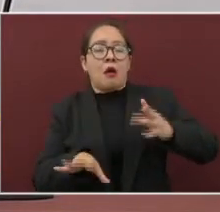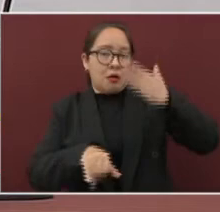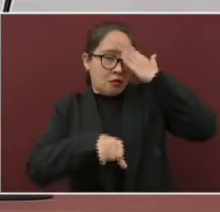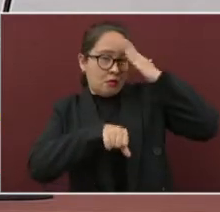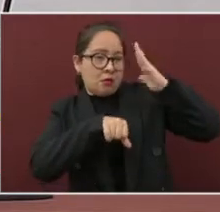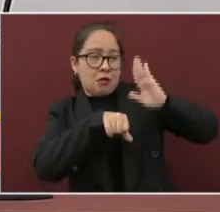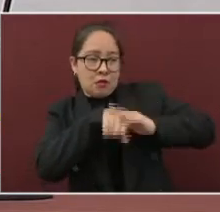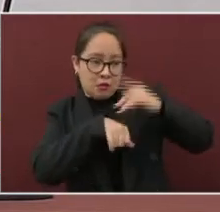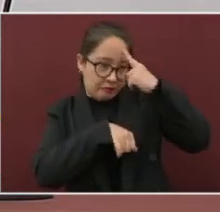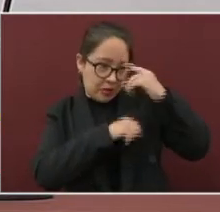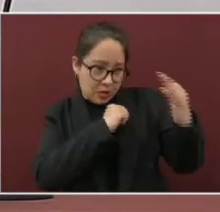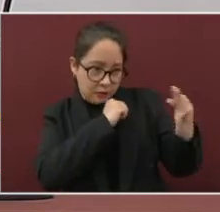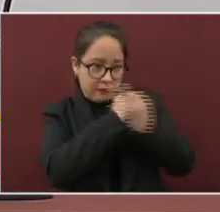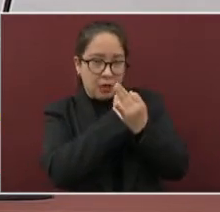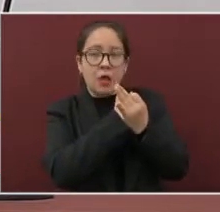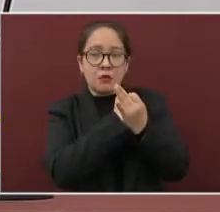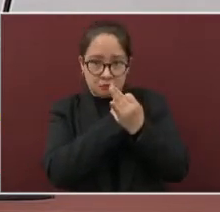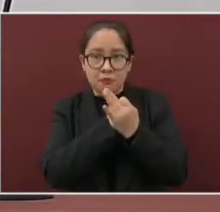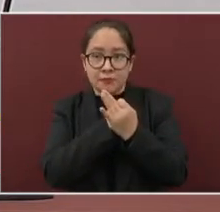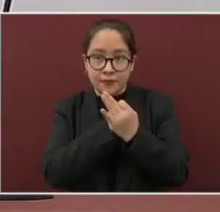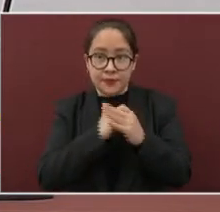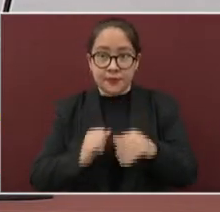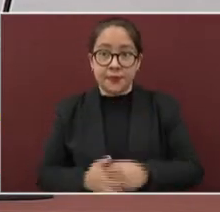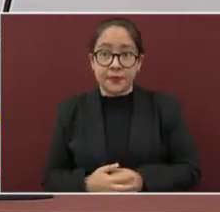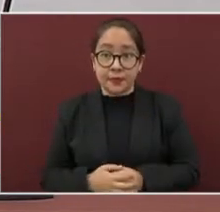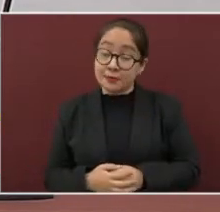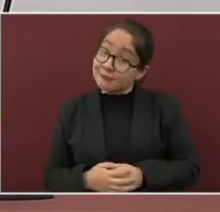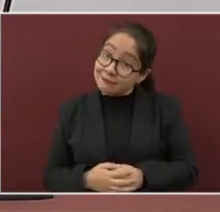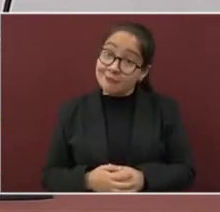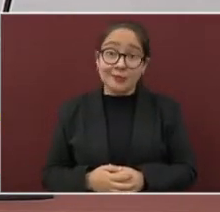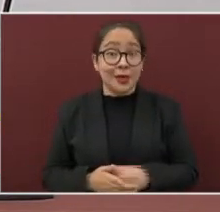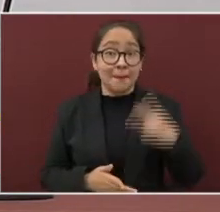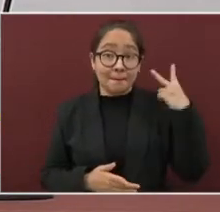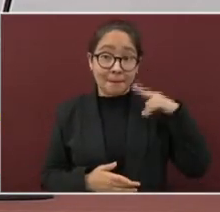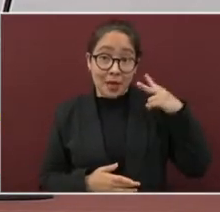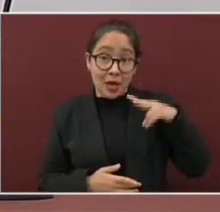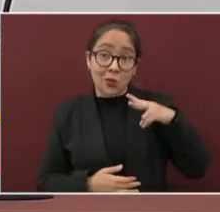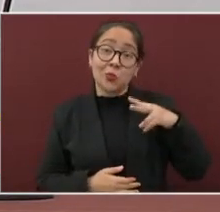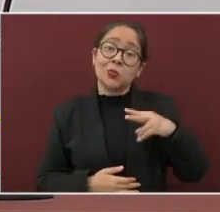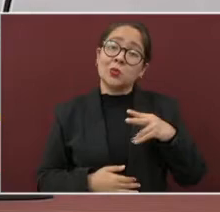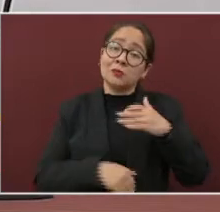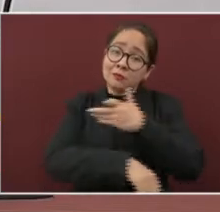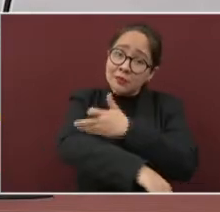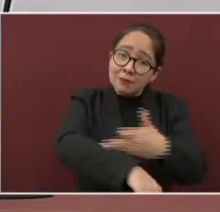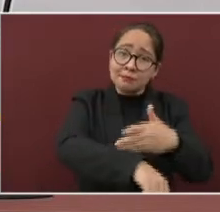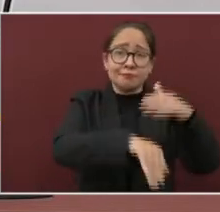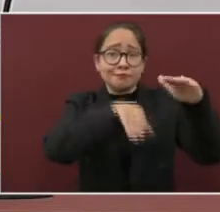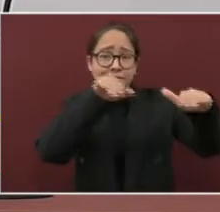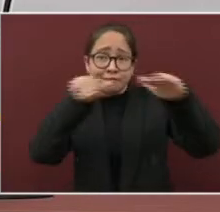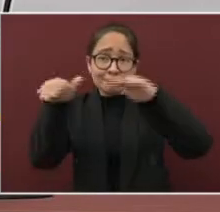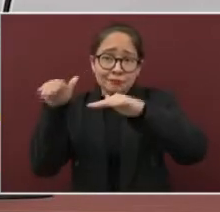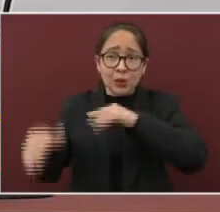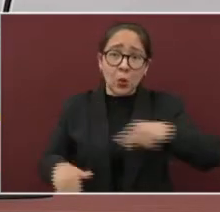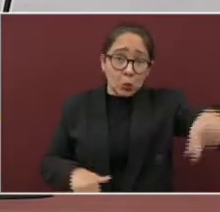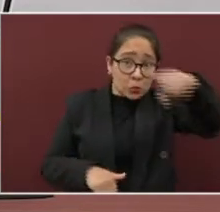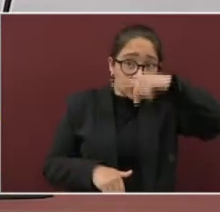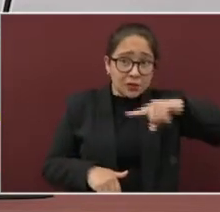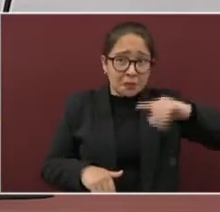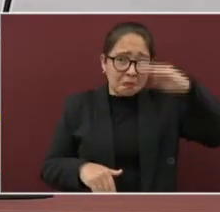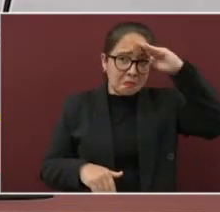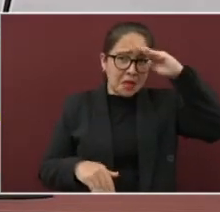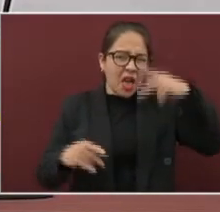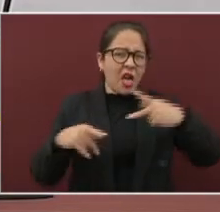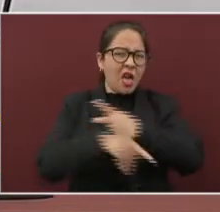que brinda la vacuna. Familia veracruzana, por favor, no se confíen.